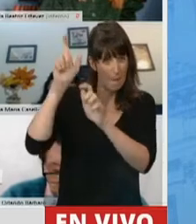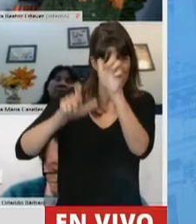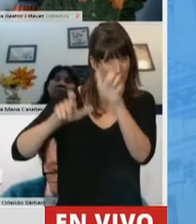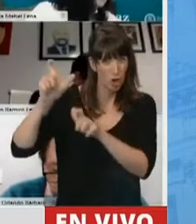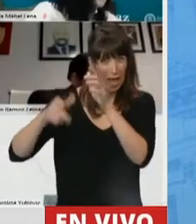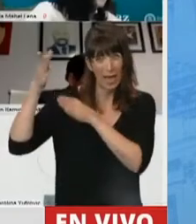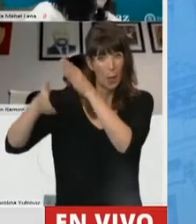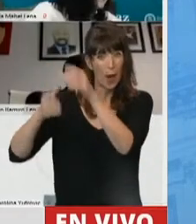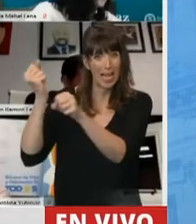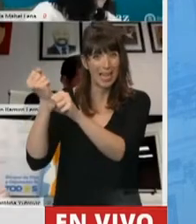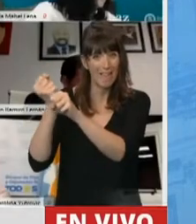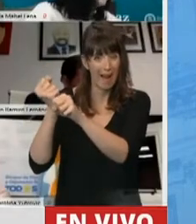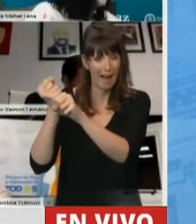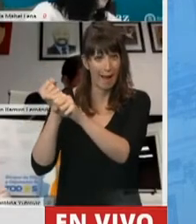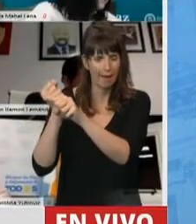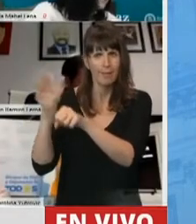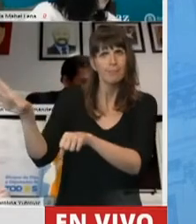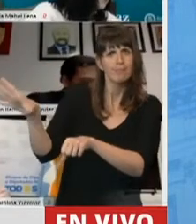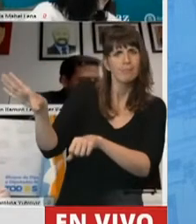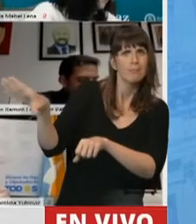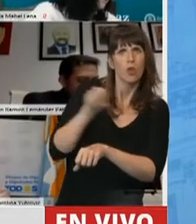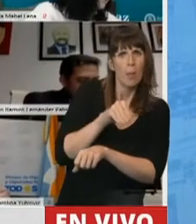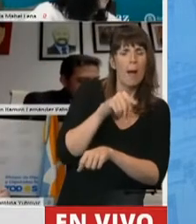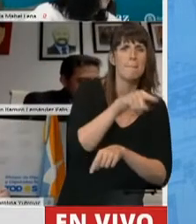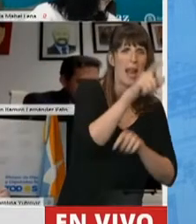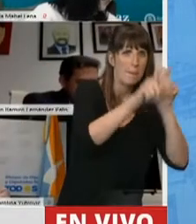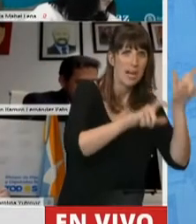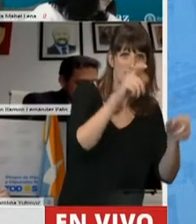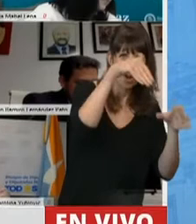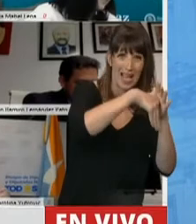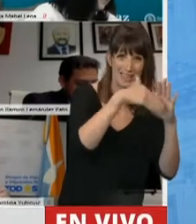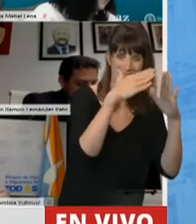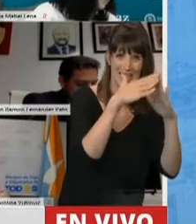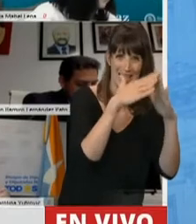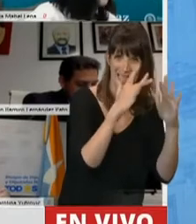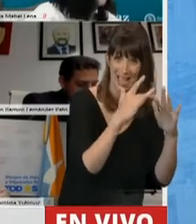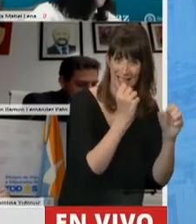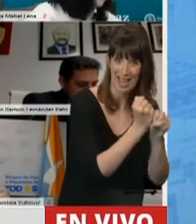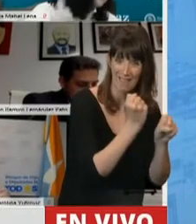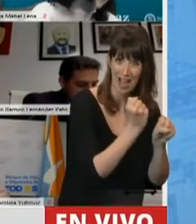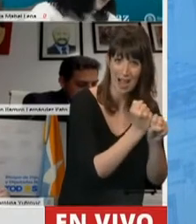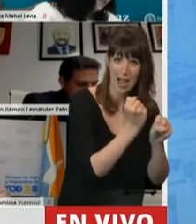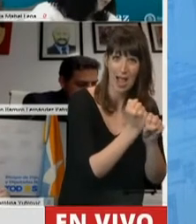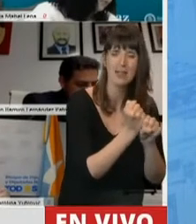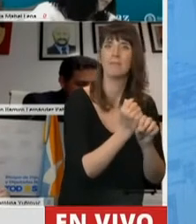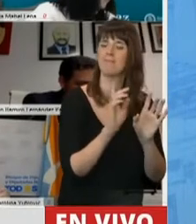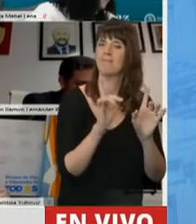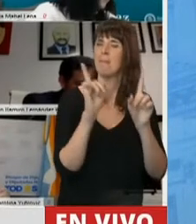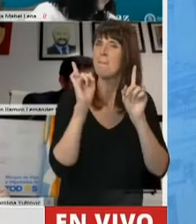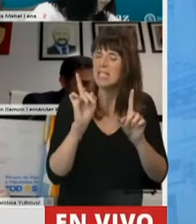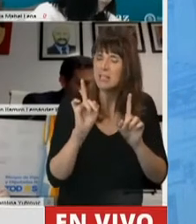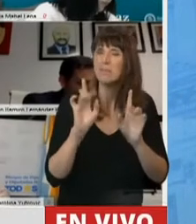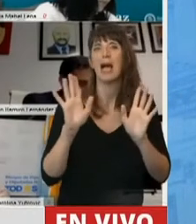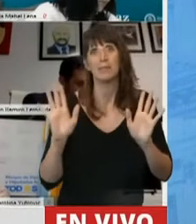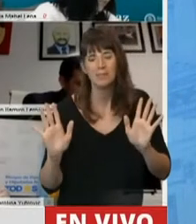decisión clave. Al mismo tiempo, hemos puesto el acento